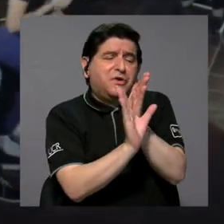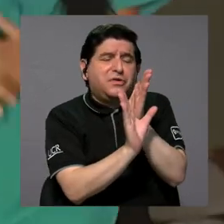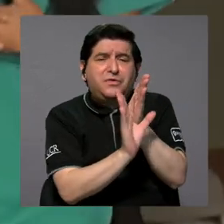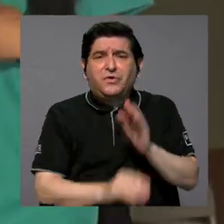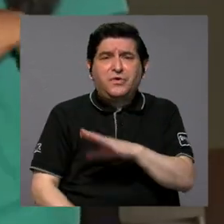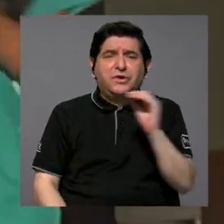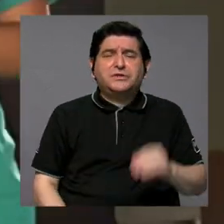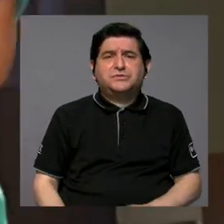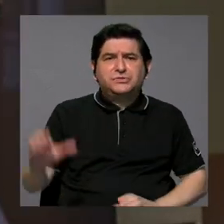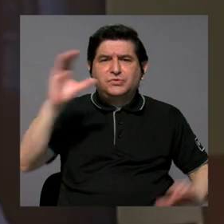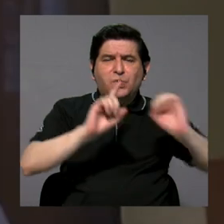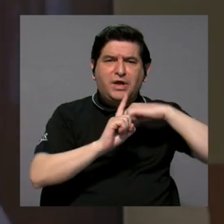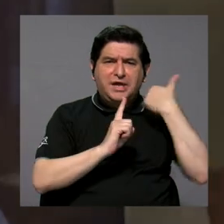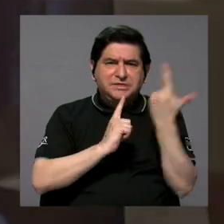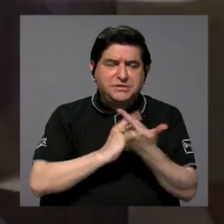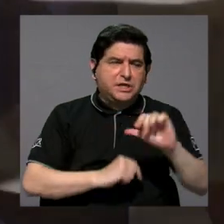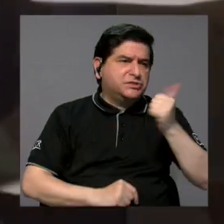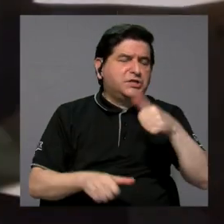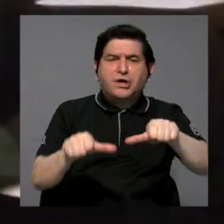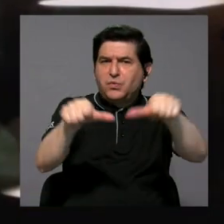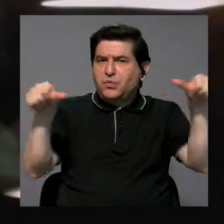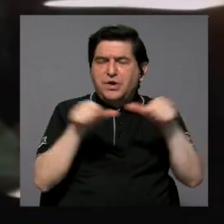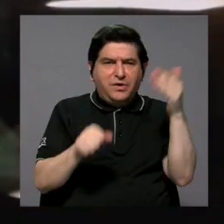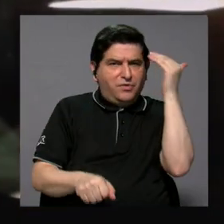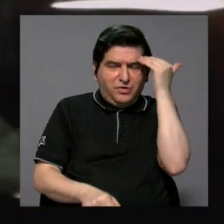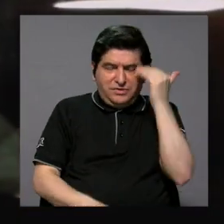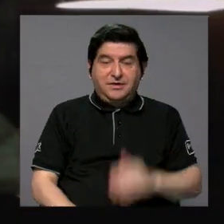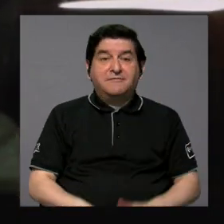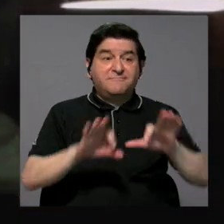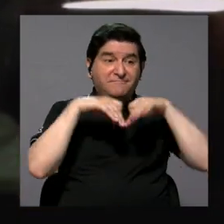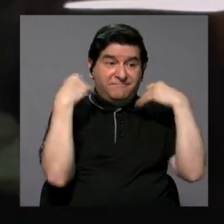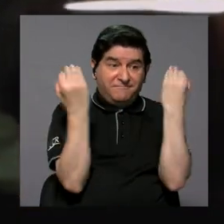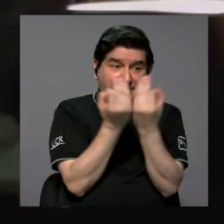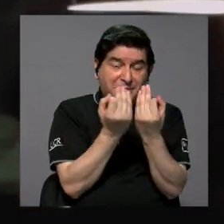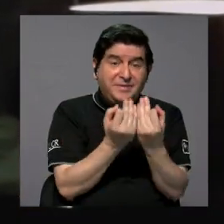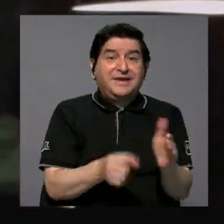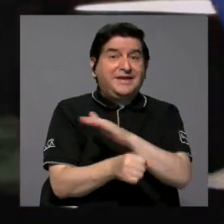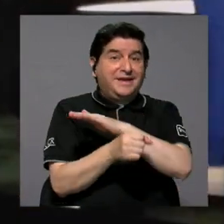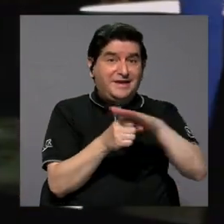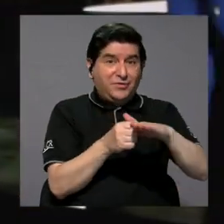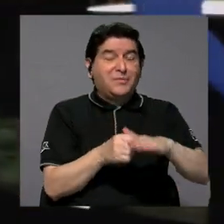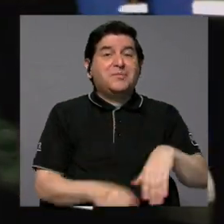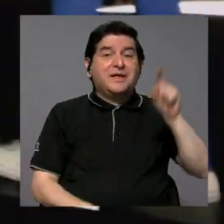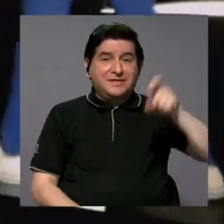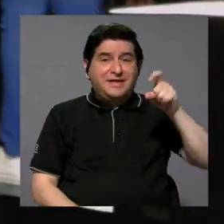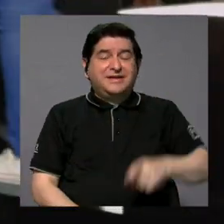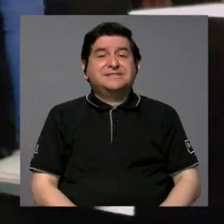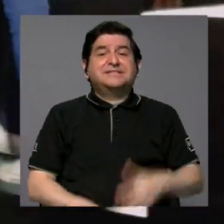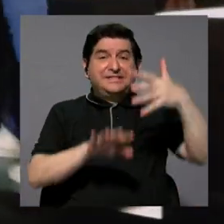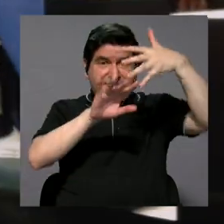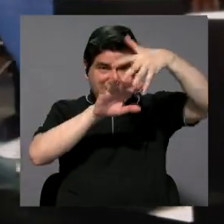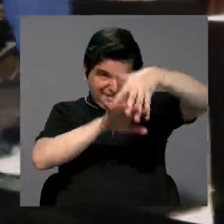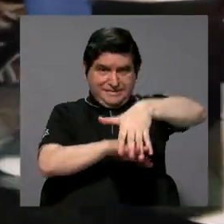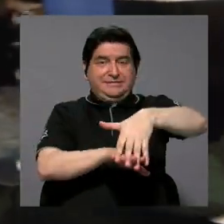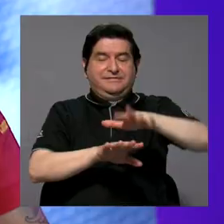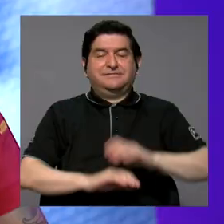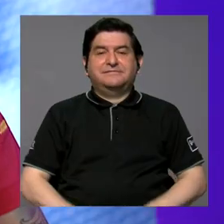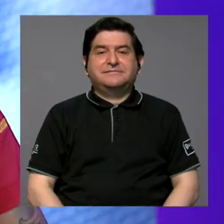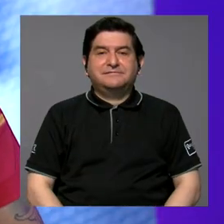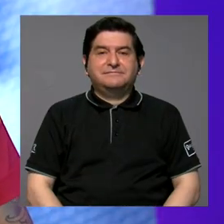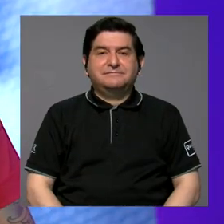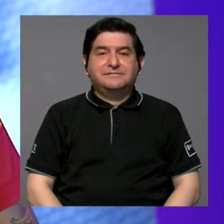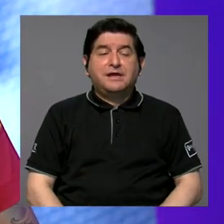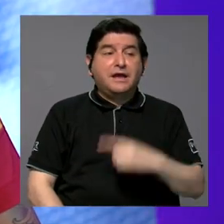o en ciencias sociales o en cualquier otra disciplina, sino que la familia es integral en esta parte sumamente importante. También